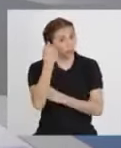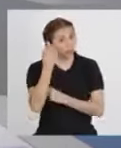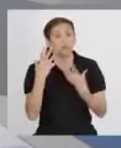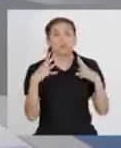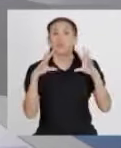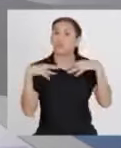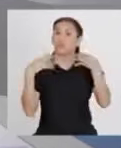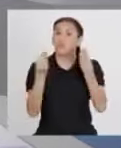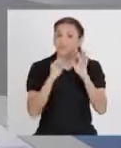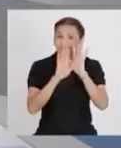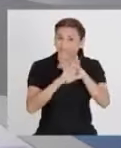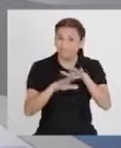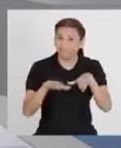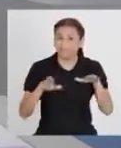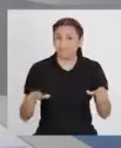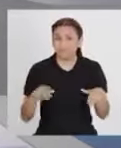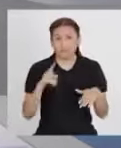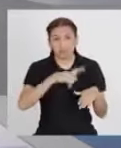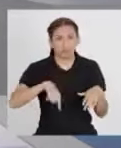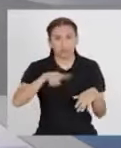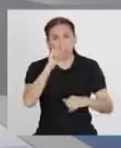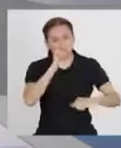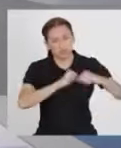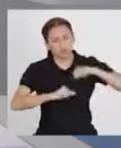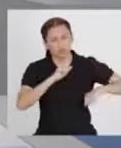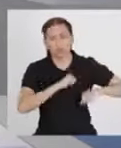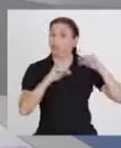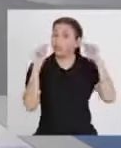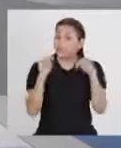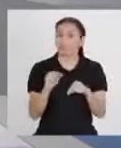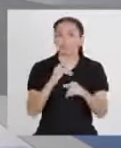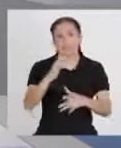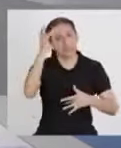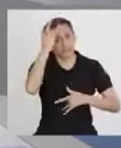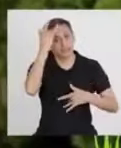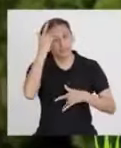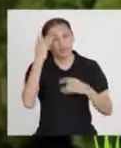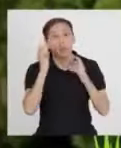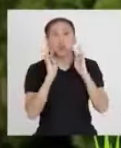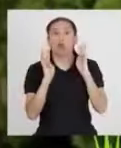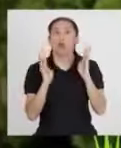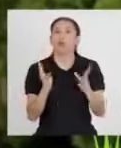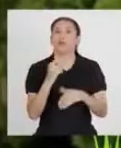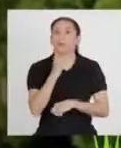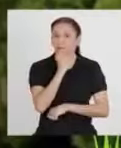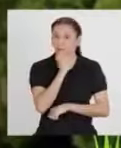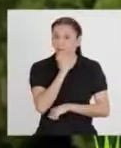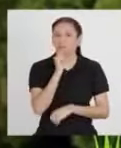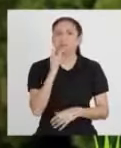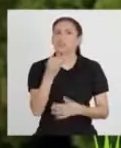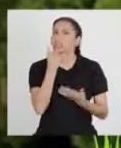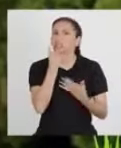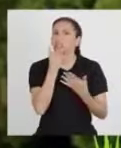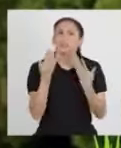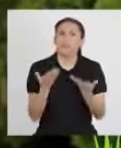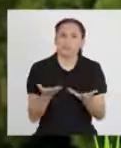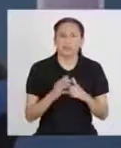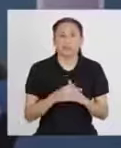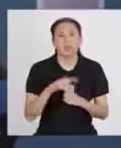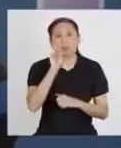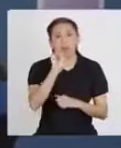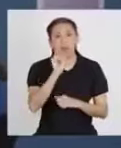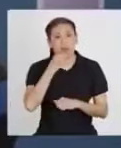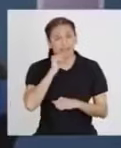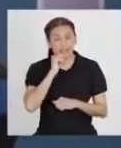cantidad de niñas y niños que son afectados por esta enfermedad. ¡Guau! ¿Y qué les sucede?